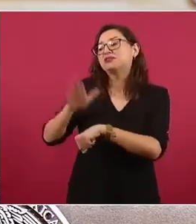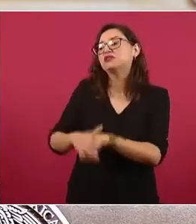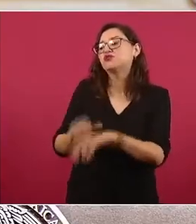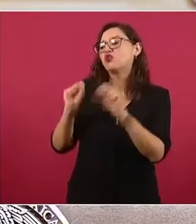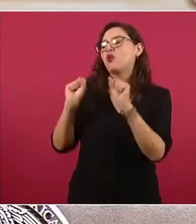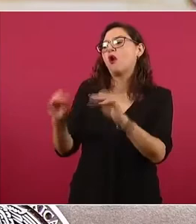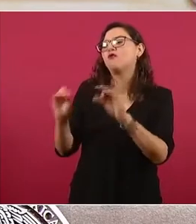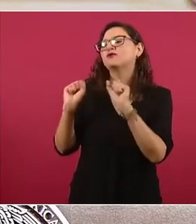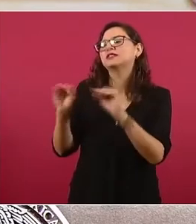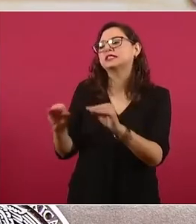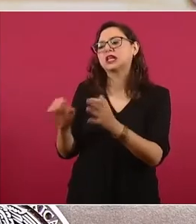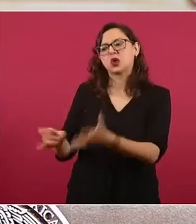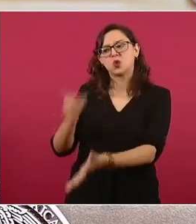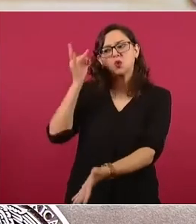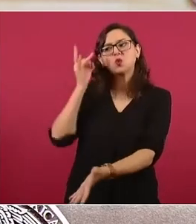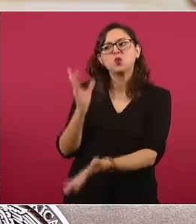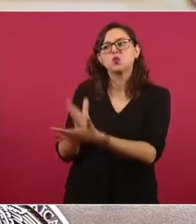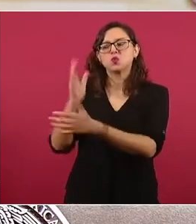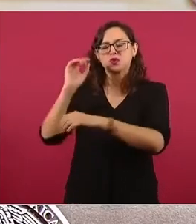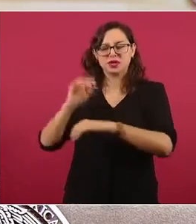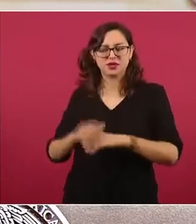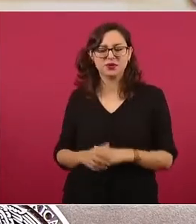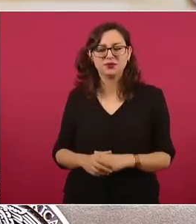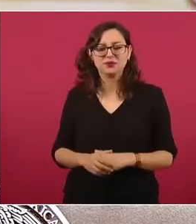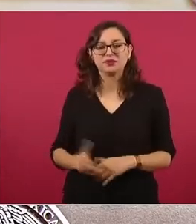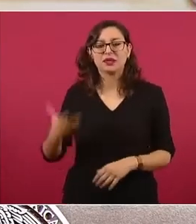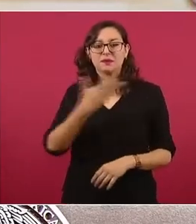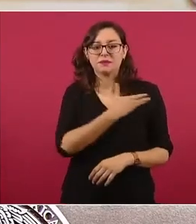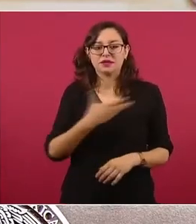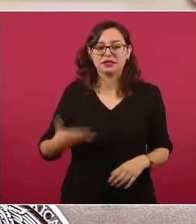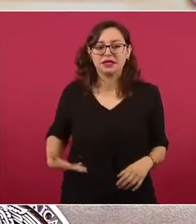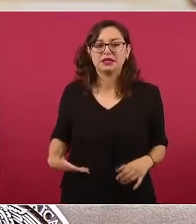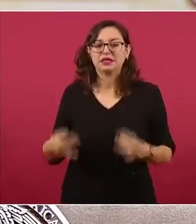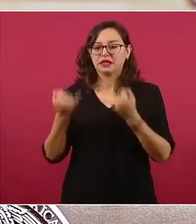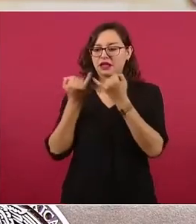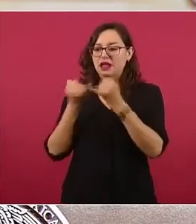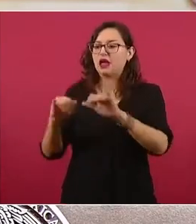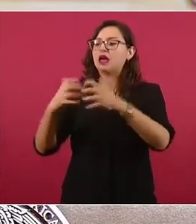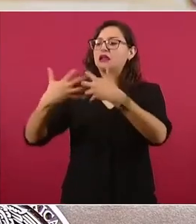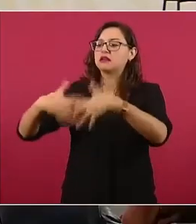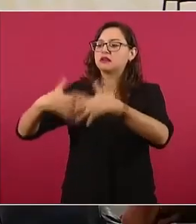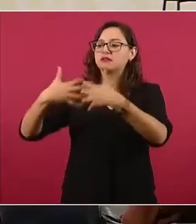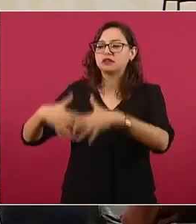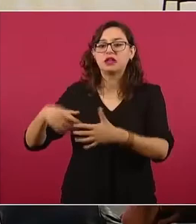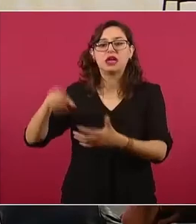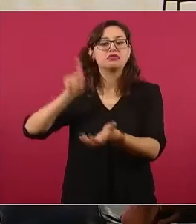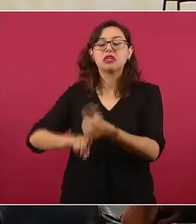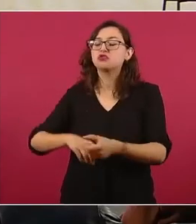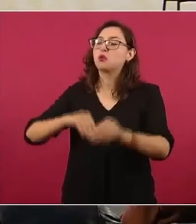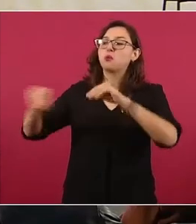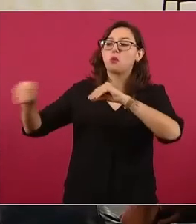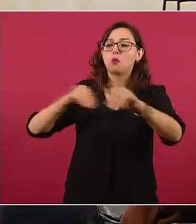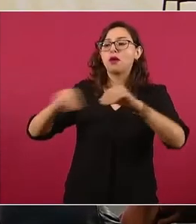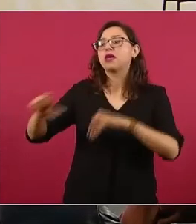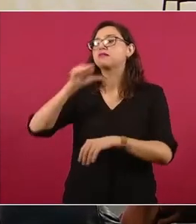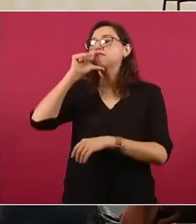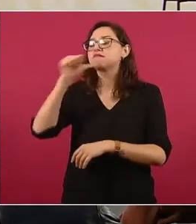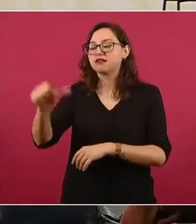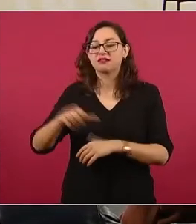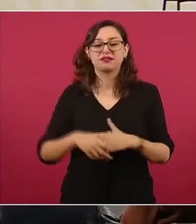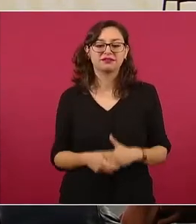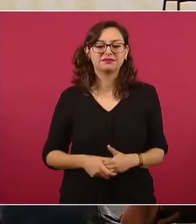y que el presidente habría inaugurado una refinería que no refina. Nada